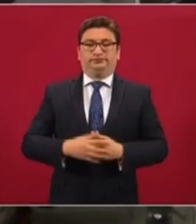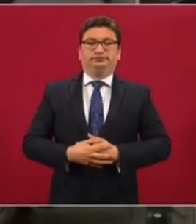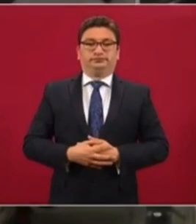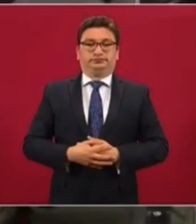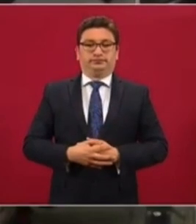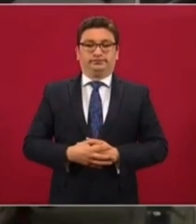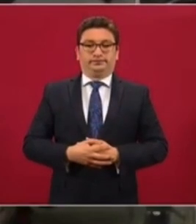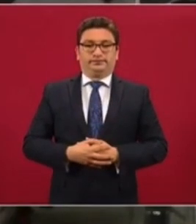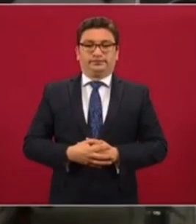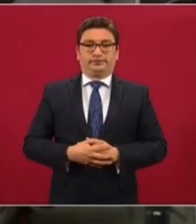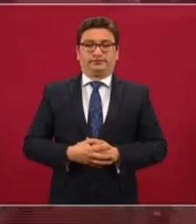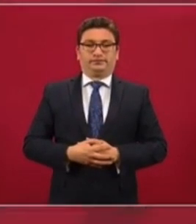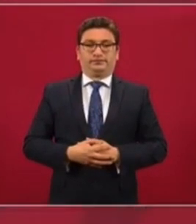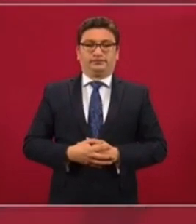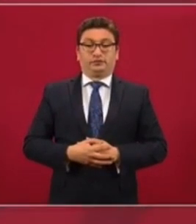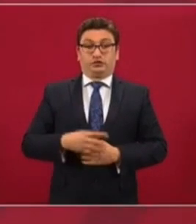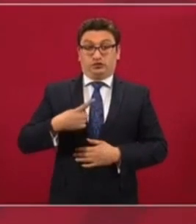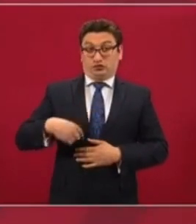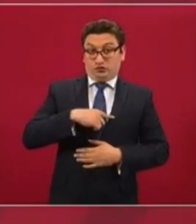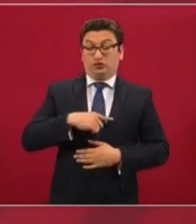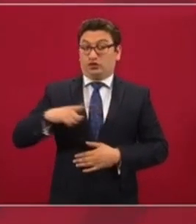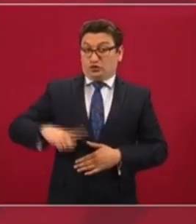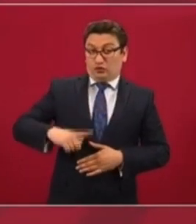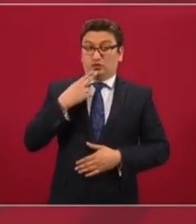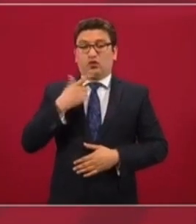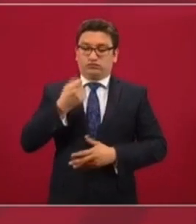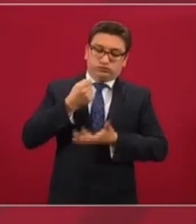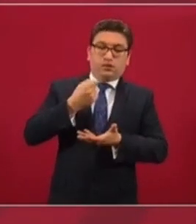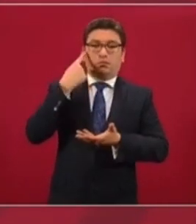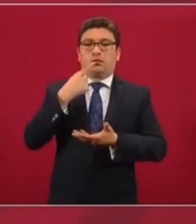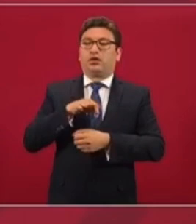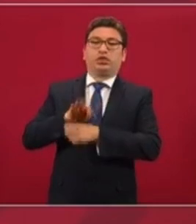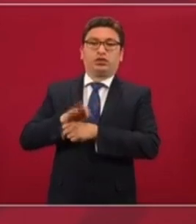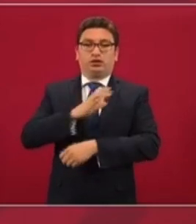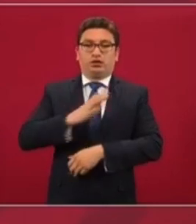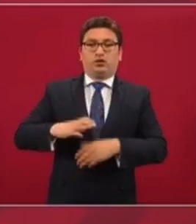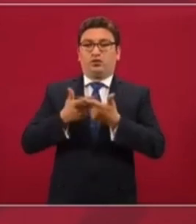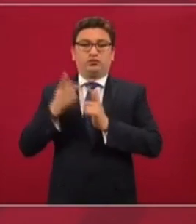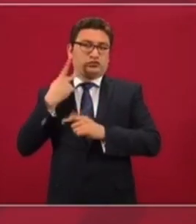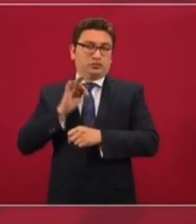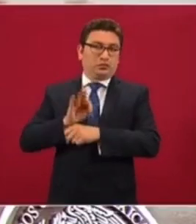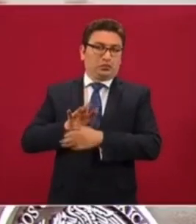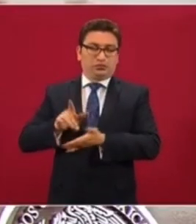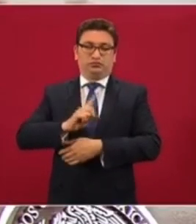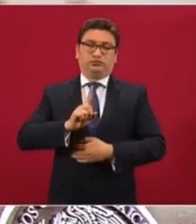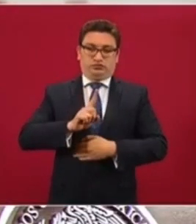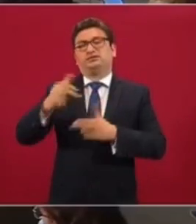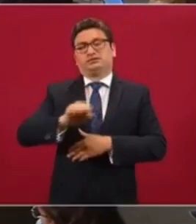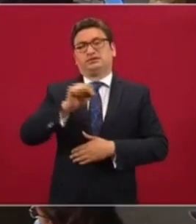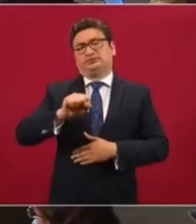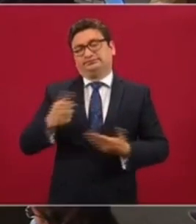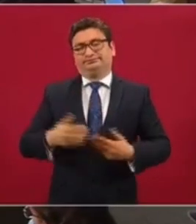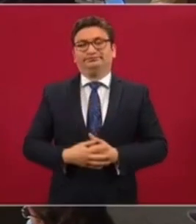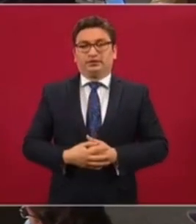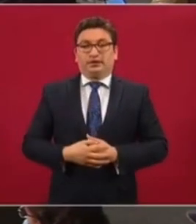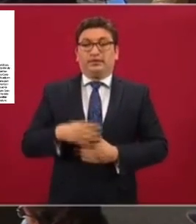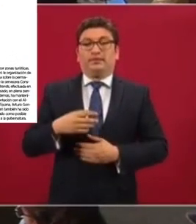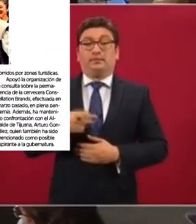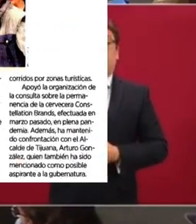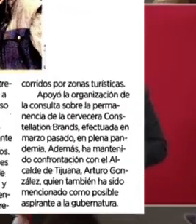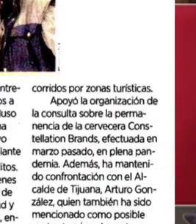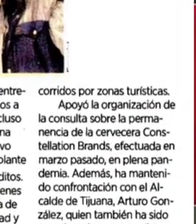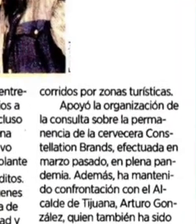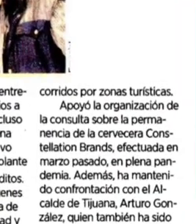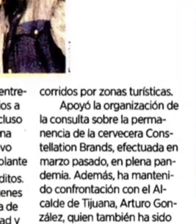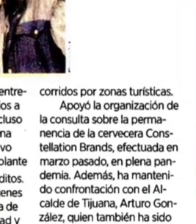Nosotros no vamos a utilizar el gobierno del presupuesto público para favorecer a candidatos y partidos. Queremos que haya democracia. Pero desde hace varias